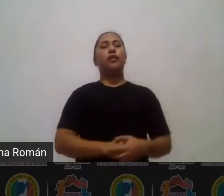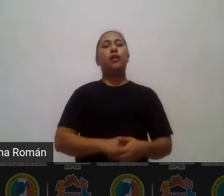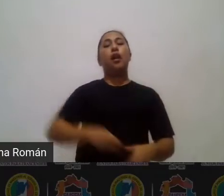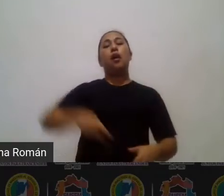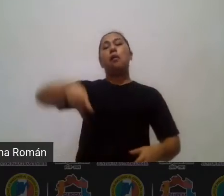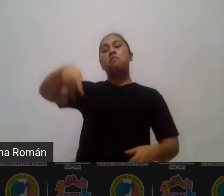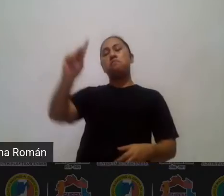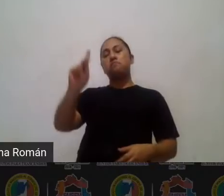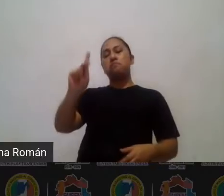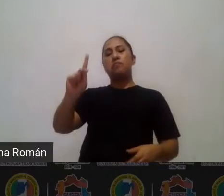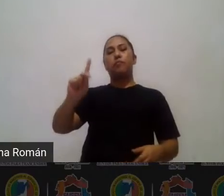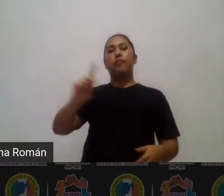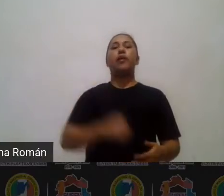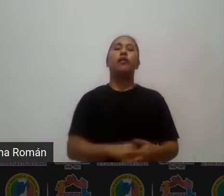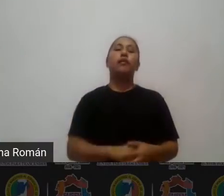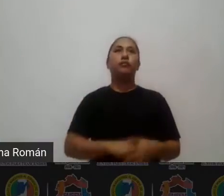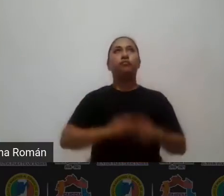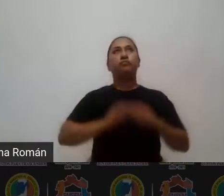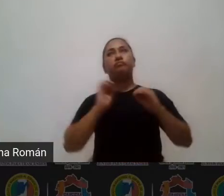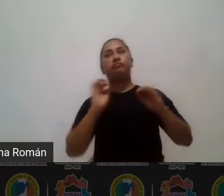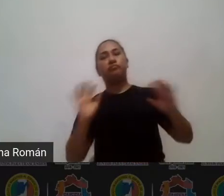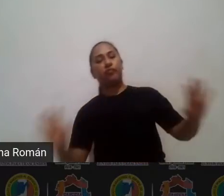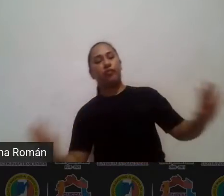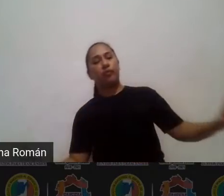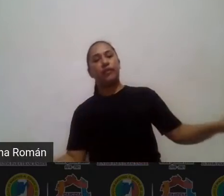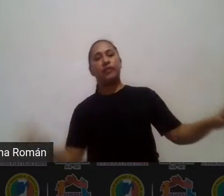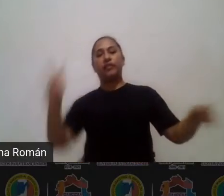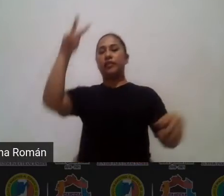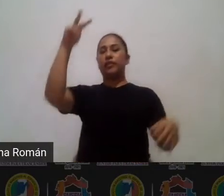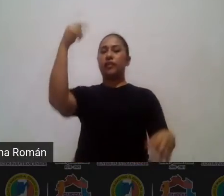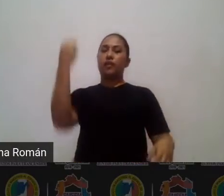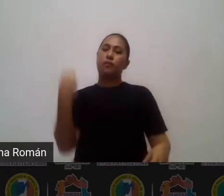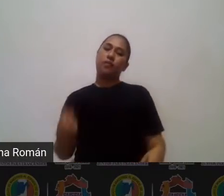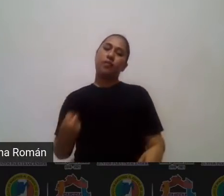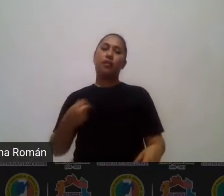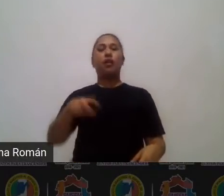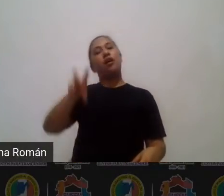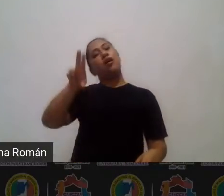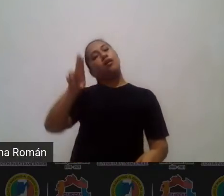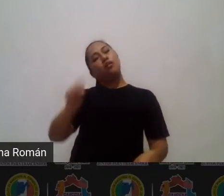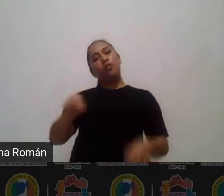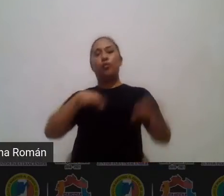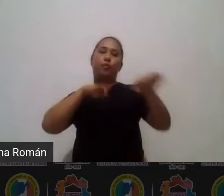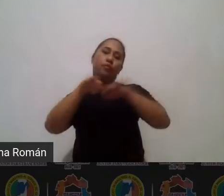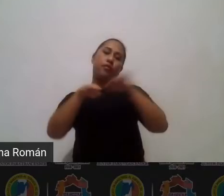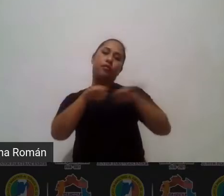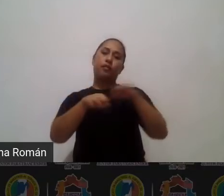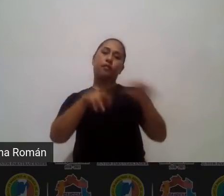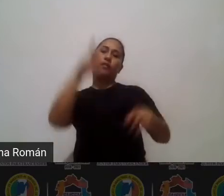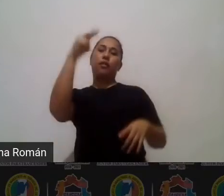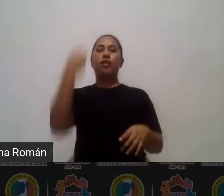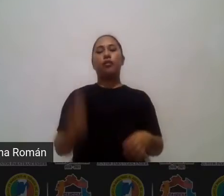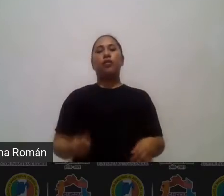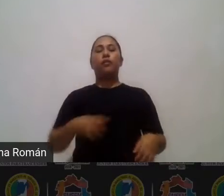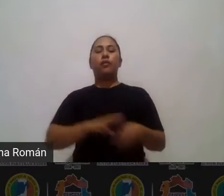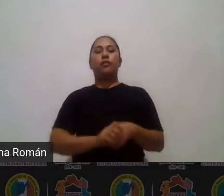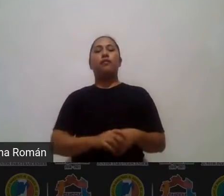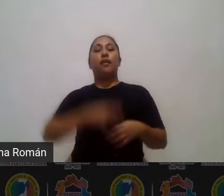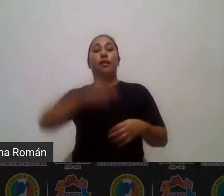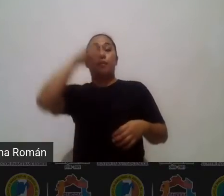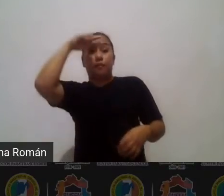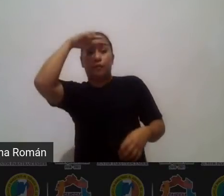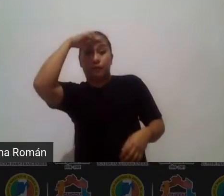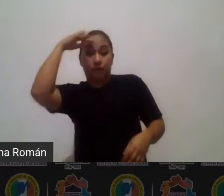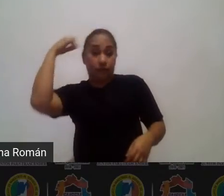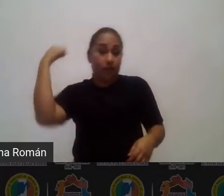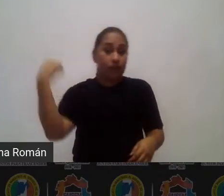ausencia de y yo insisto la ausencia de la tecnología no determina que se hace o no se hace la estrategia si facilita pero no